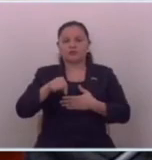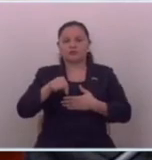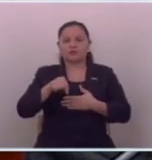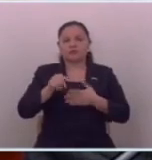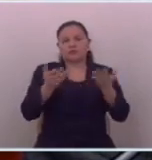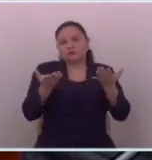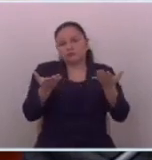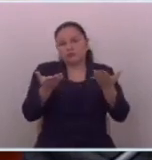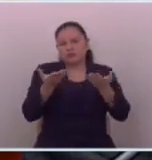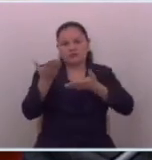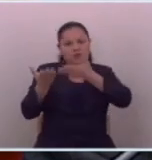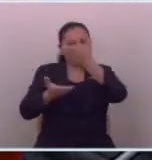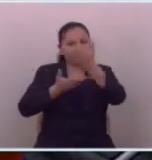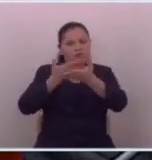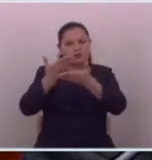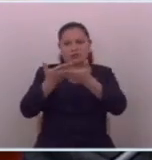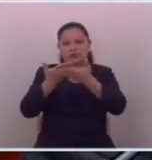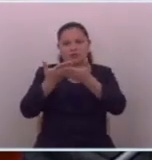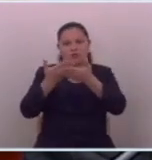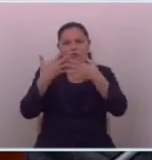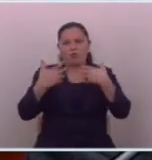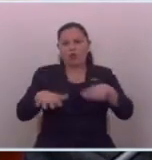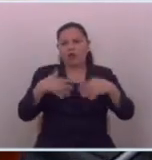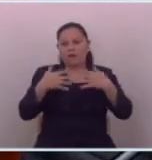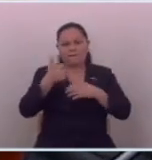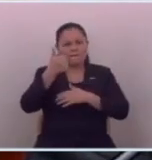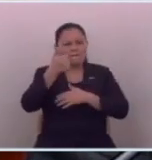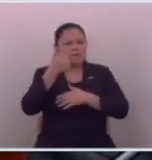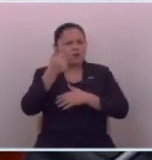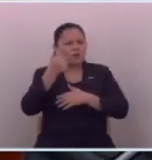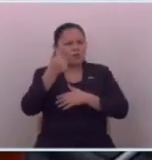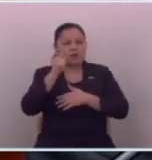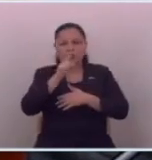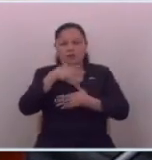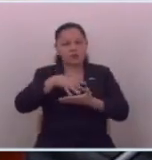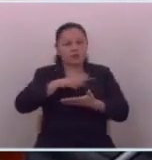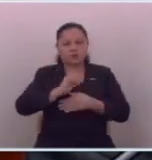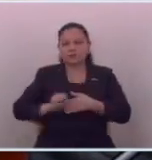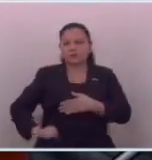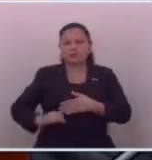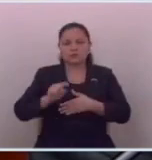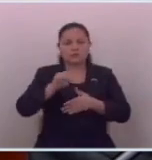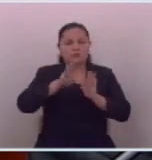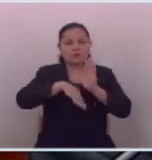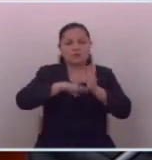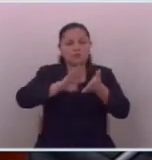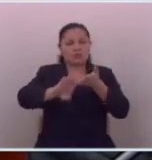es que era un gran negocio y todos ganaban bien menos el pueblo salvadoreño